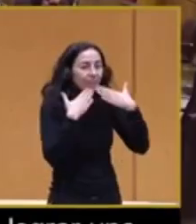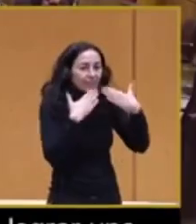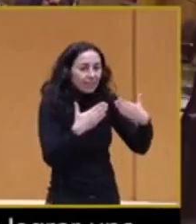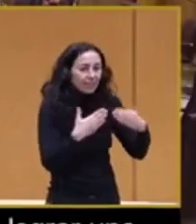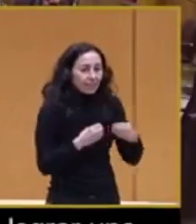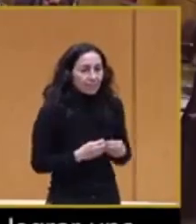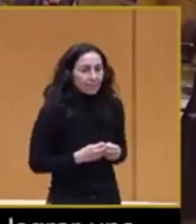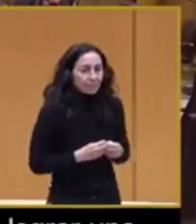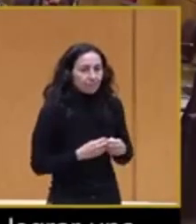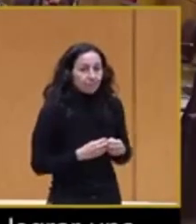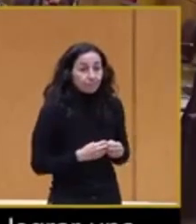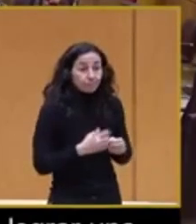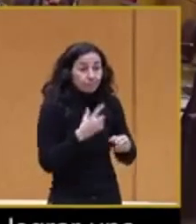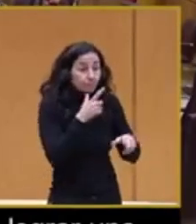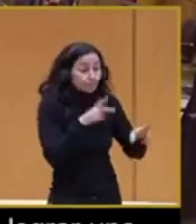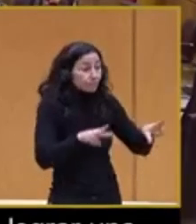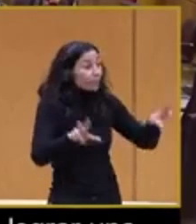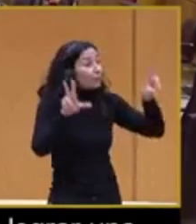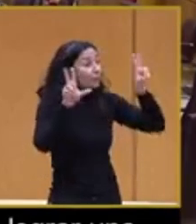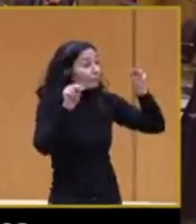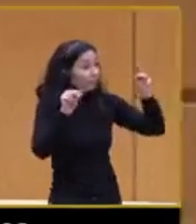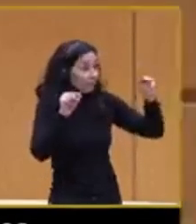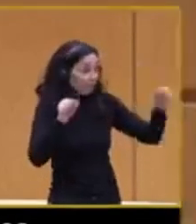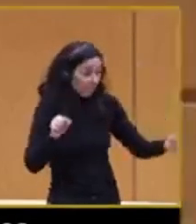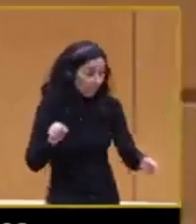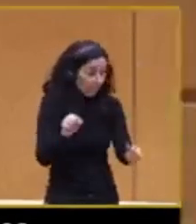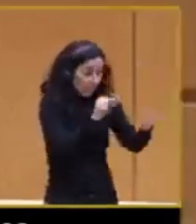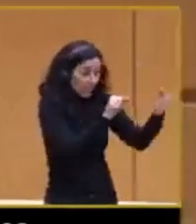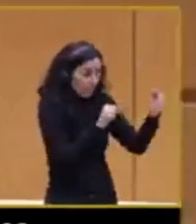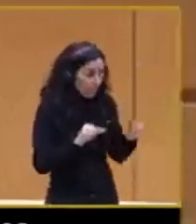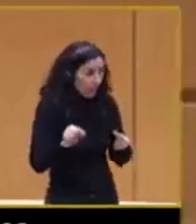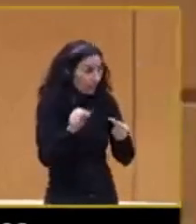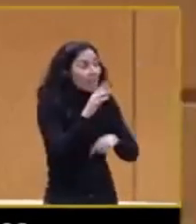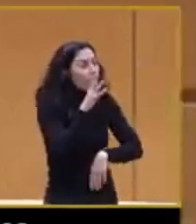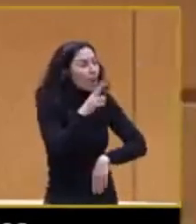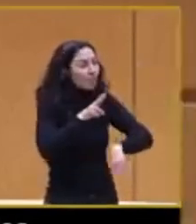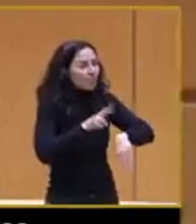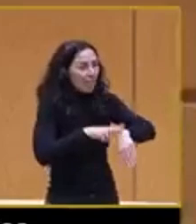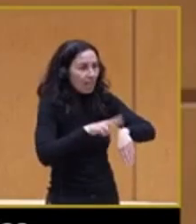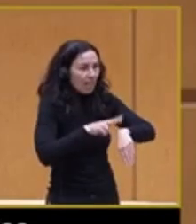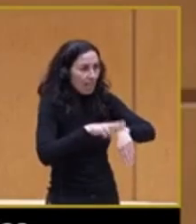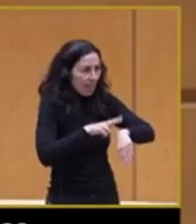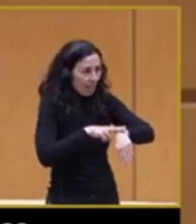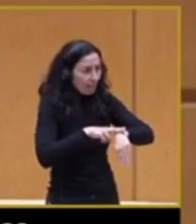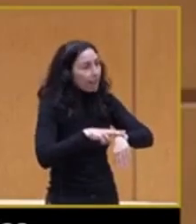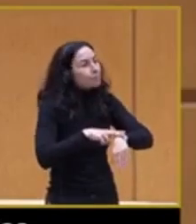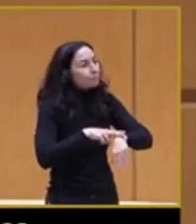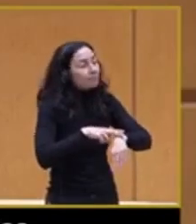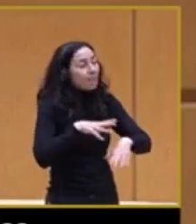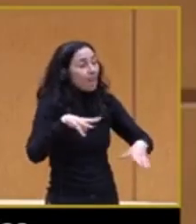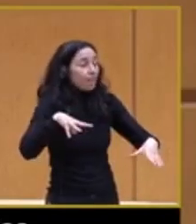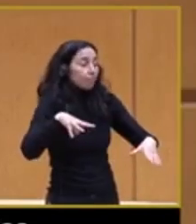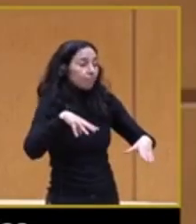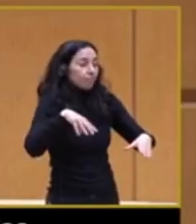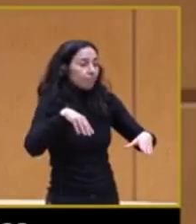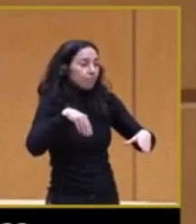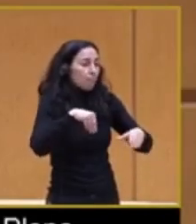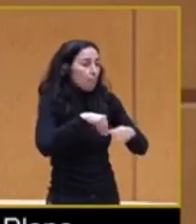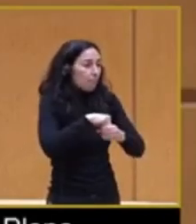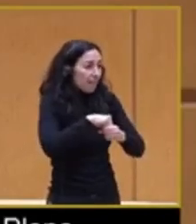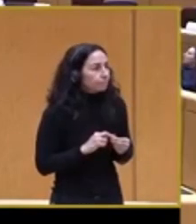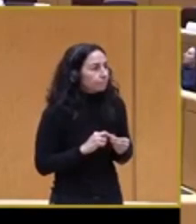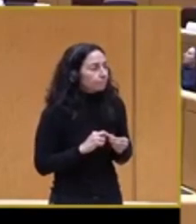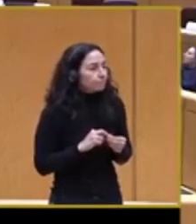Y finalizamos el debate con la intervención de la delegada de Plena Inclusión España, Maribel Cáceres. Adelante.